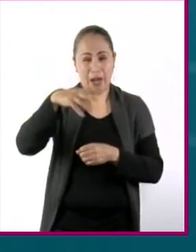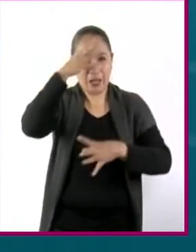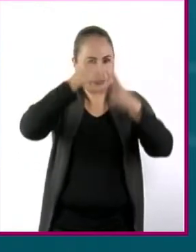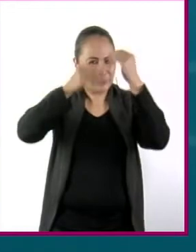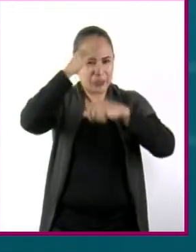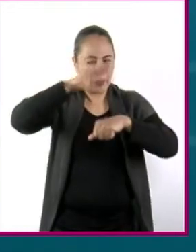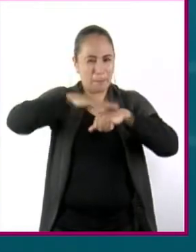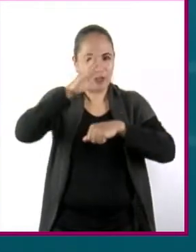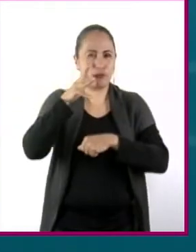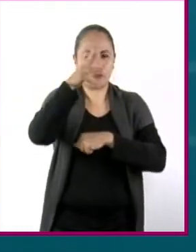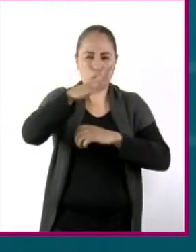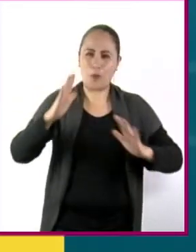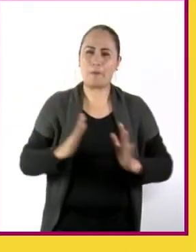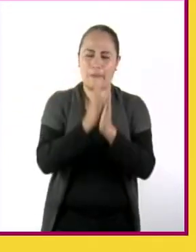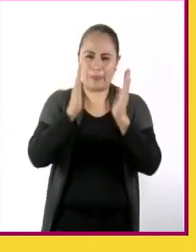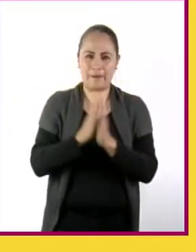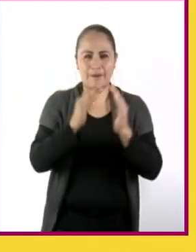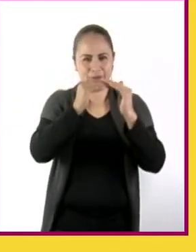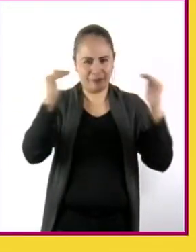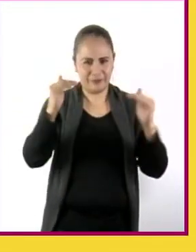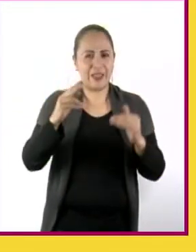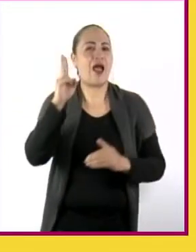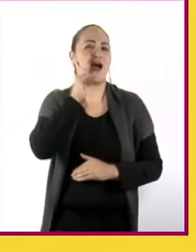la democracia. Veamos por qué.